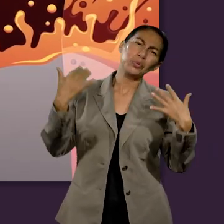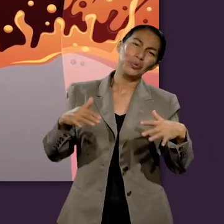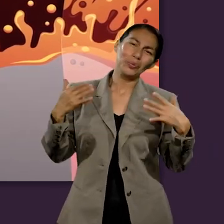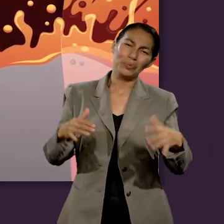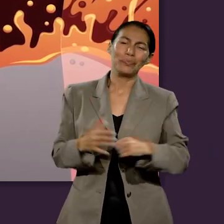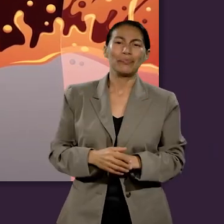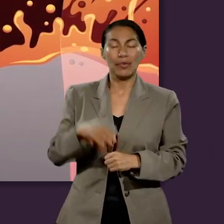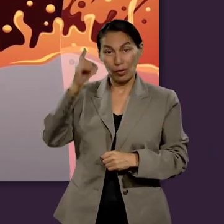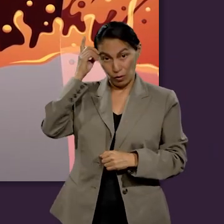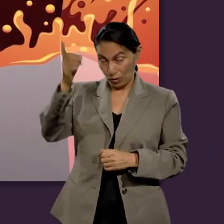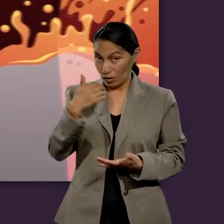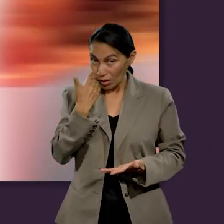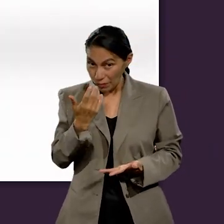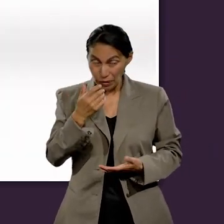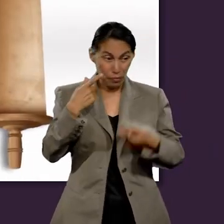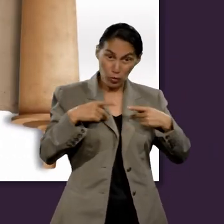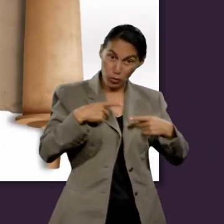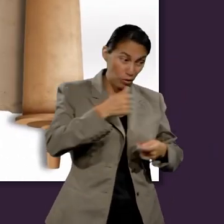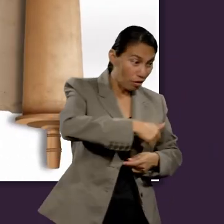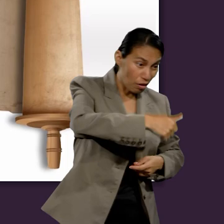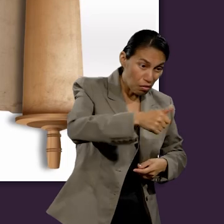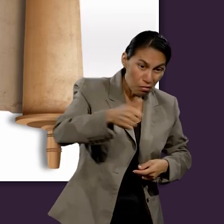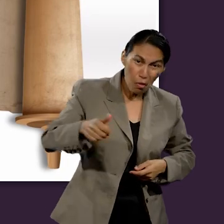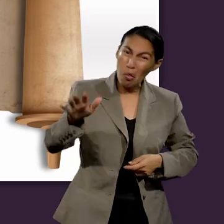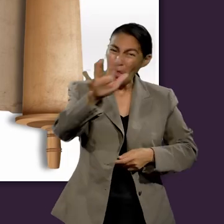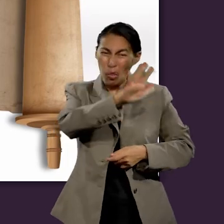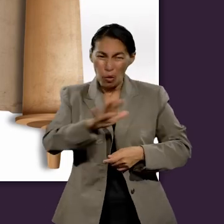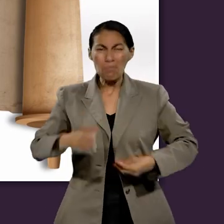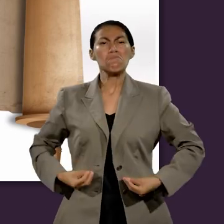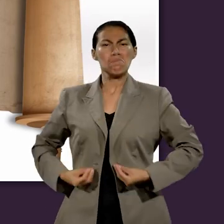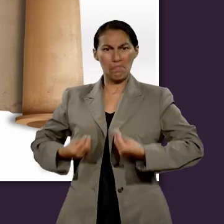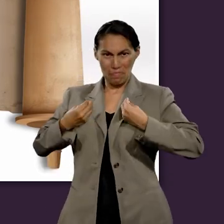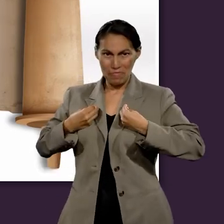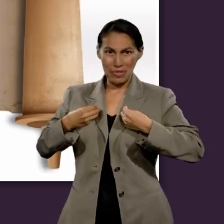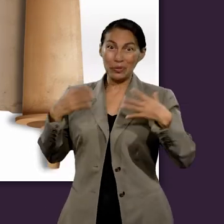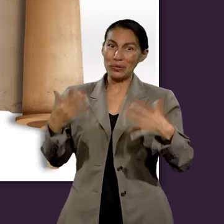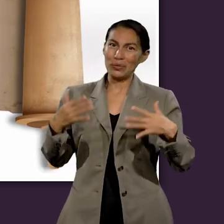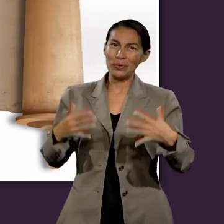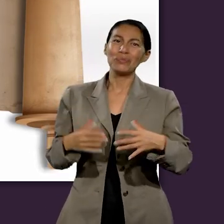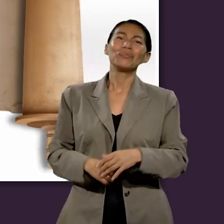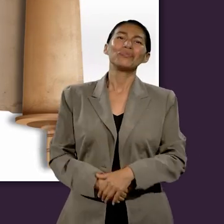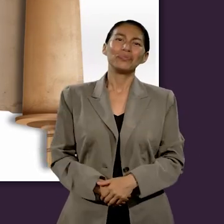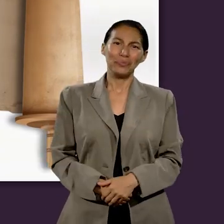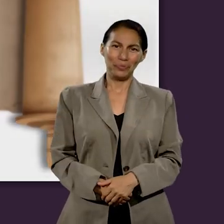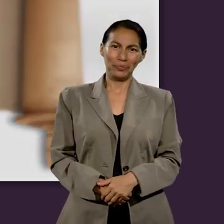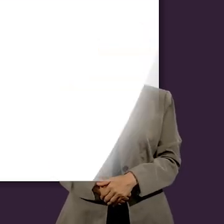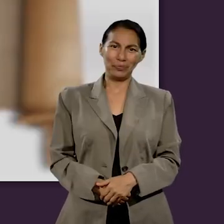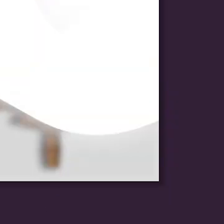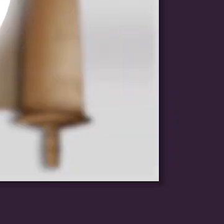vivieran eternamente. Dios quiere que cada una de las personas viva.